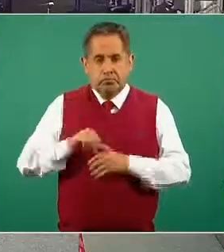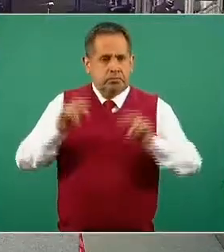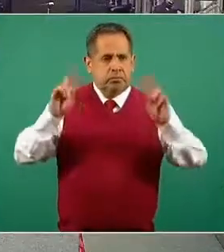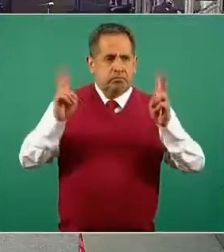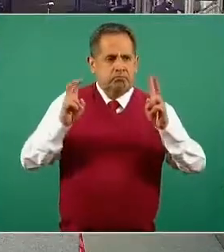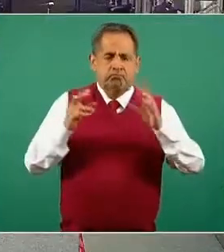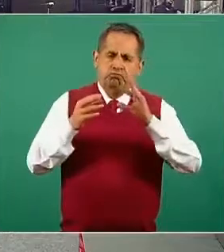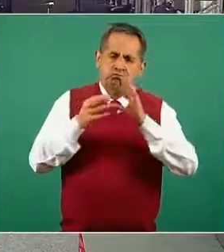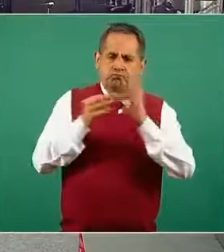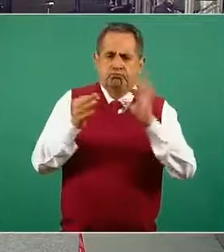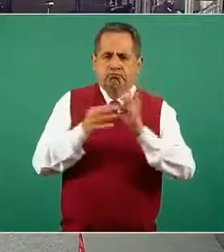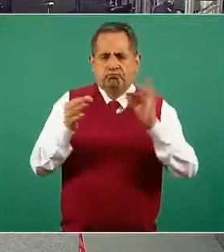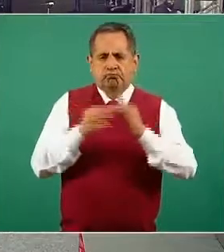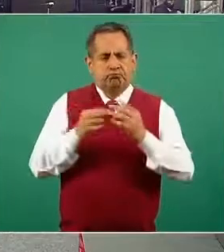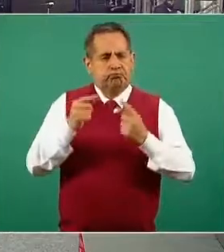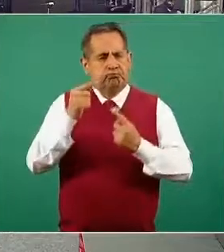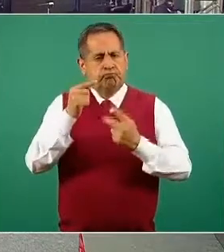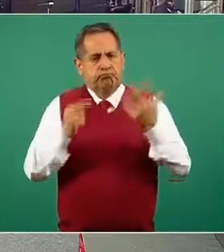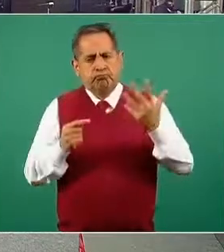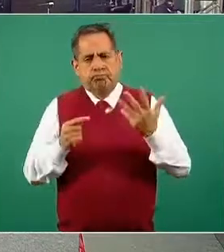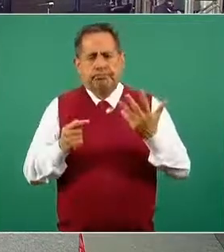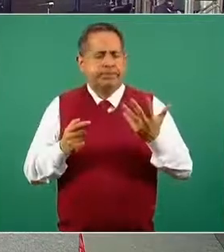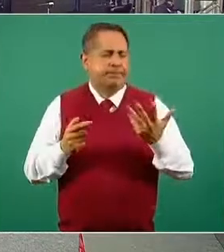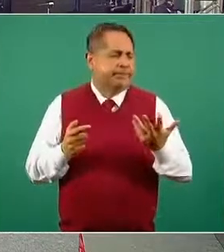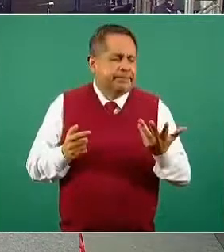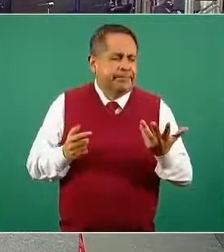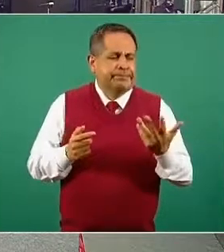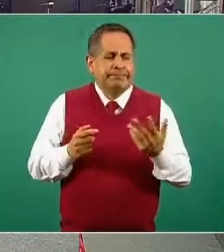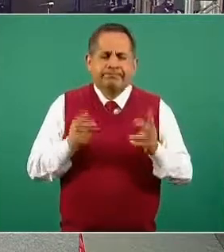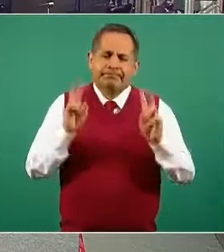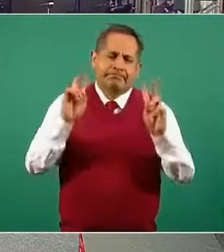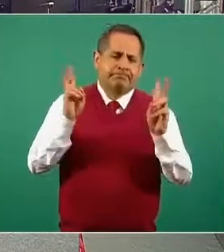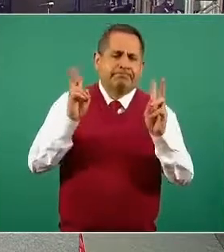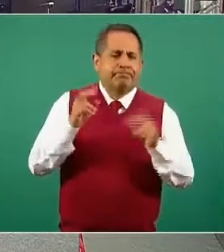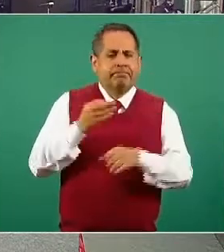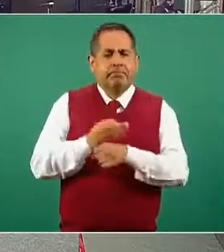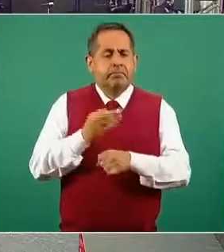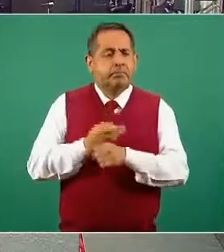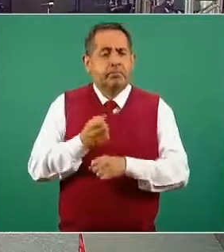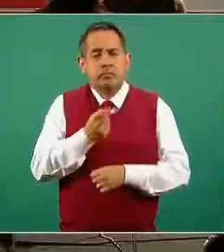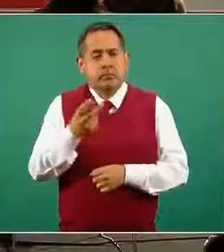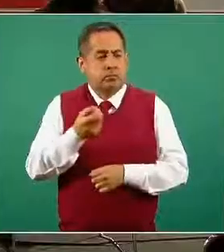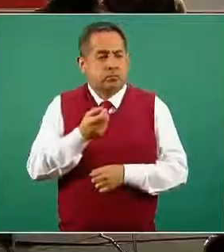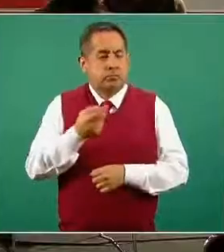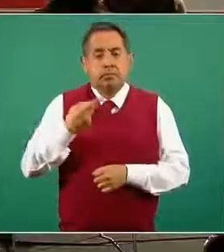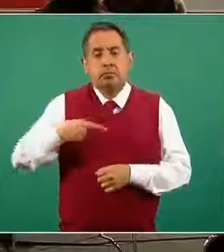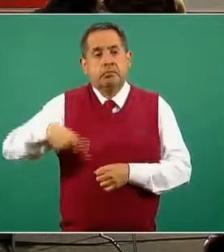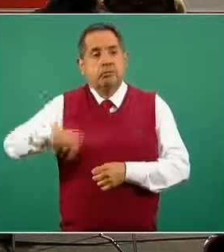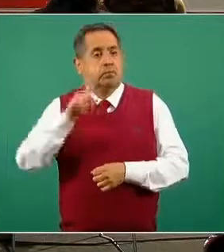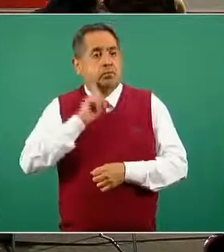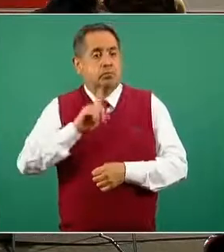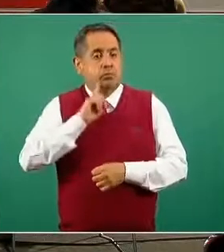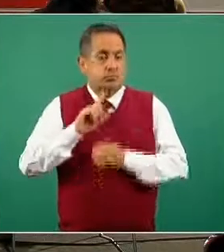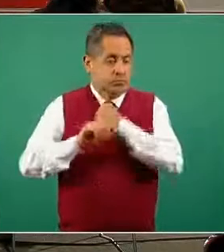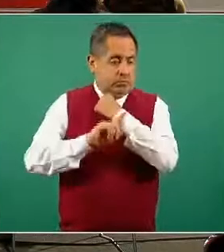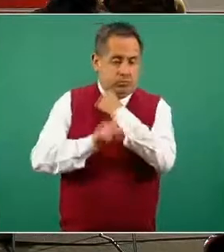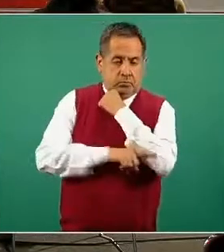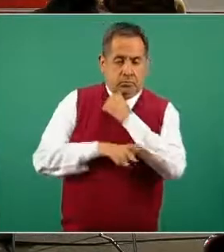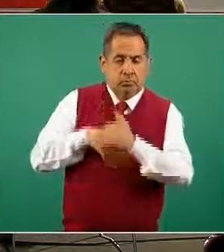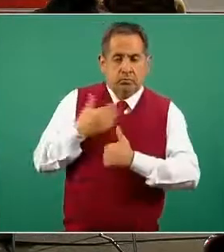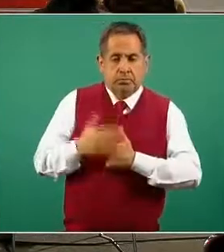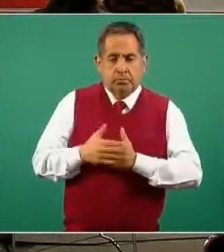apartado especial en donde vamos a tocar el tema de la salud materna y un aviso